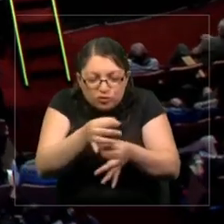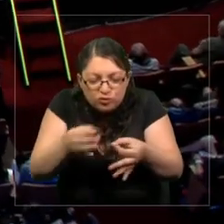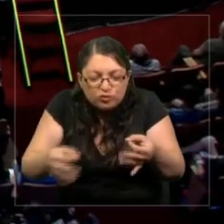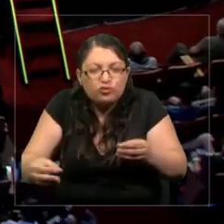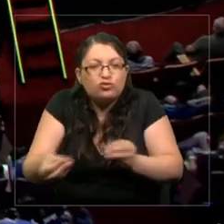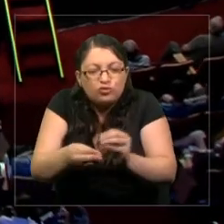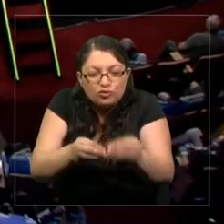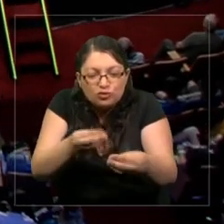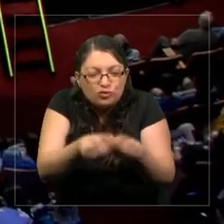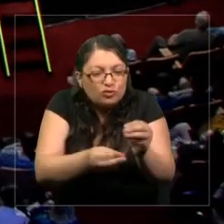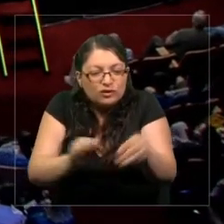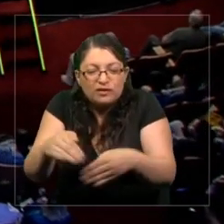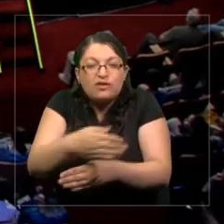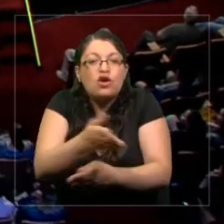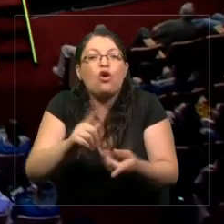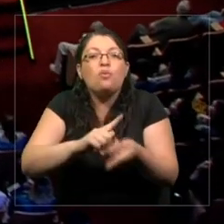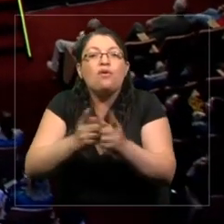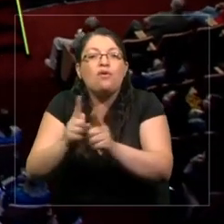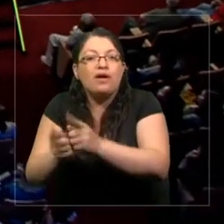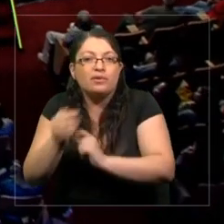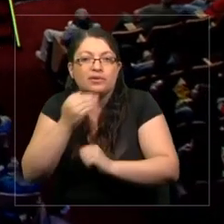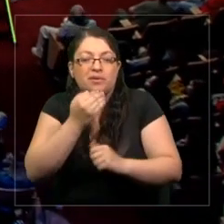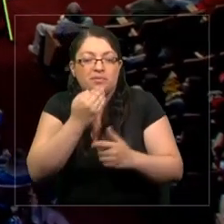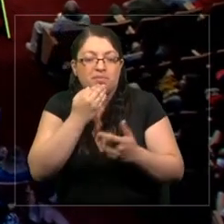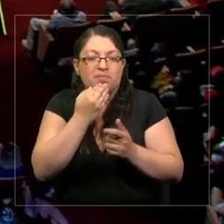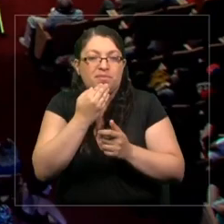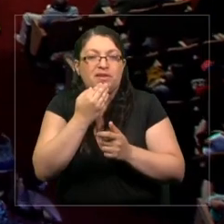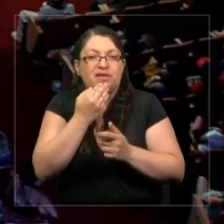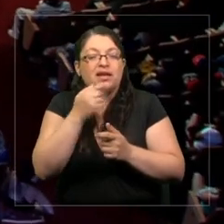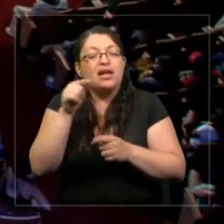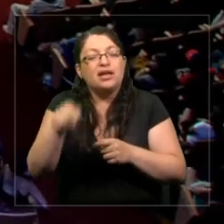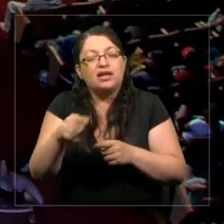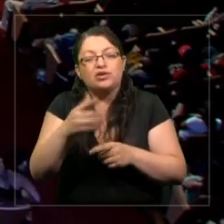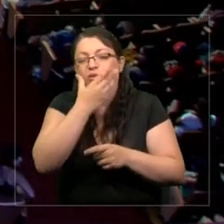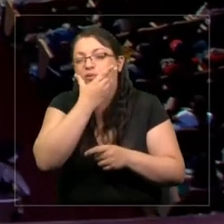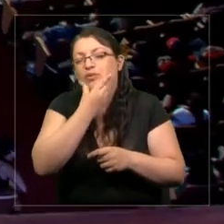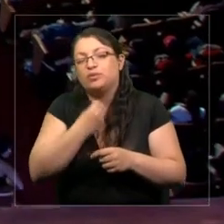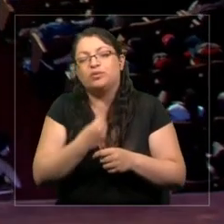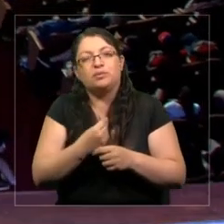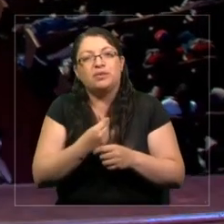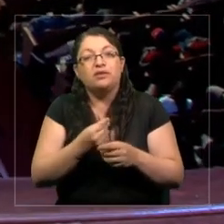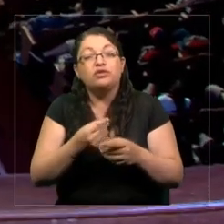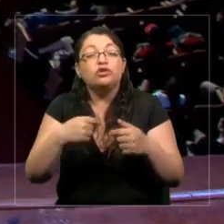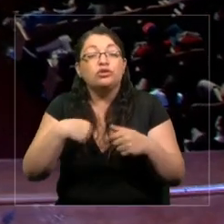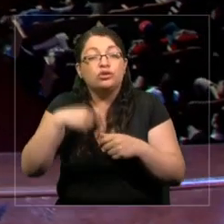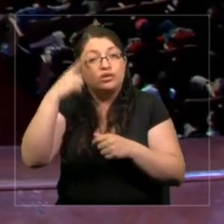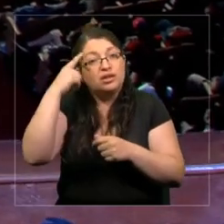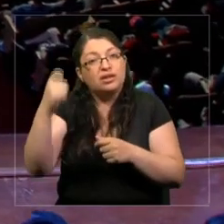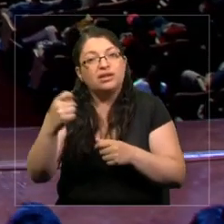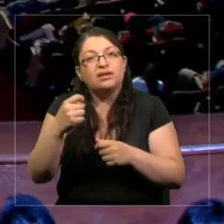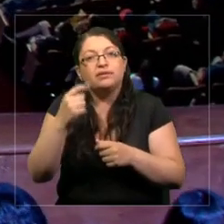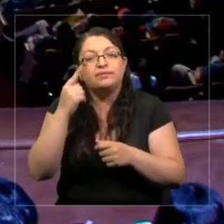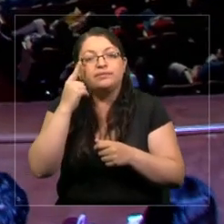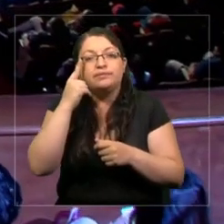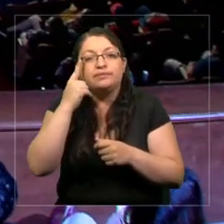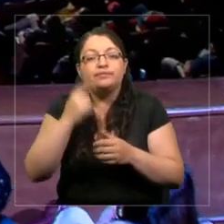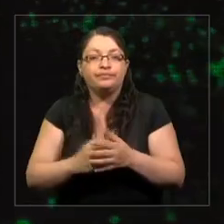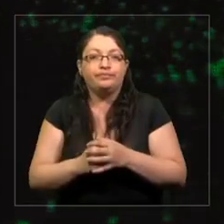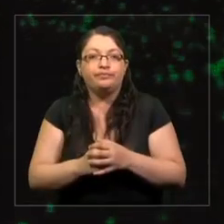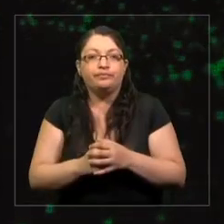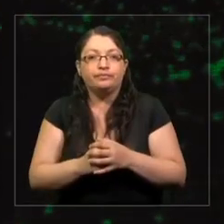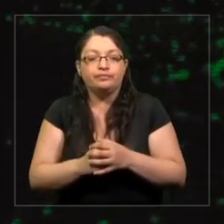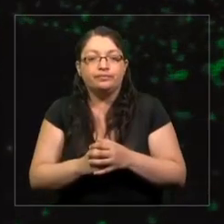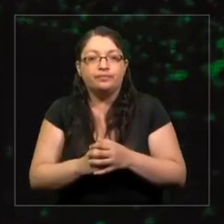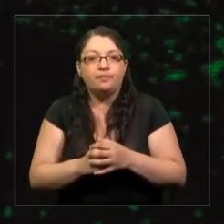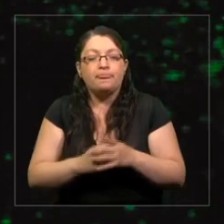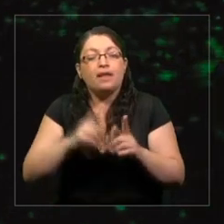Plankton y eso sería maravilloso. Y creo que en algunas décadas, en